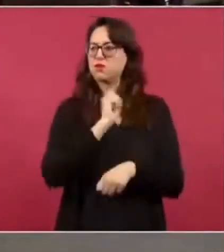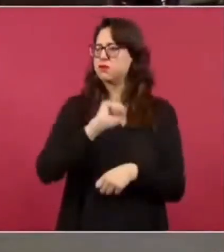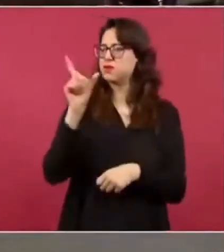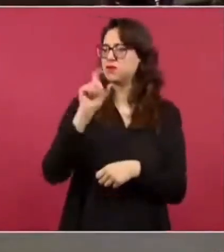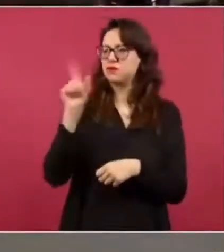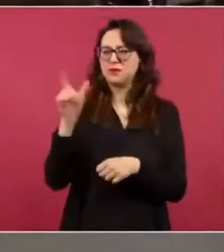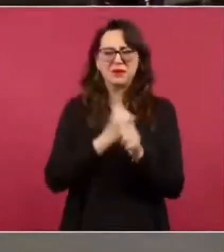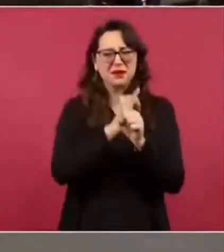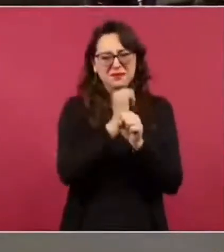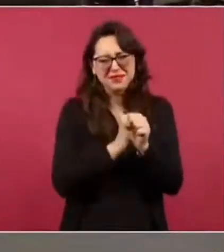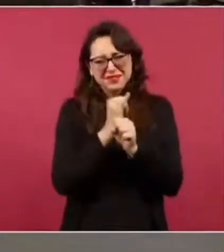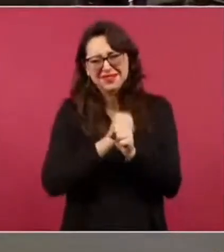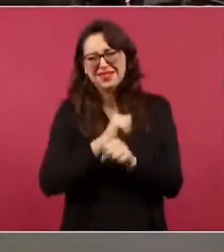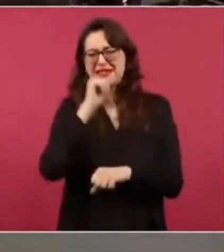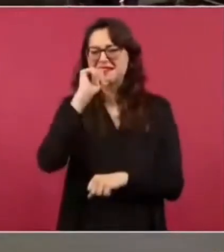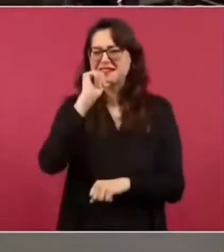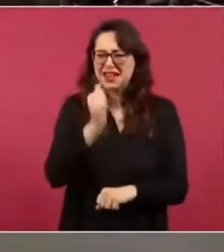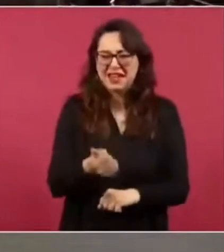este